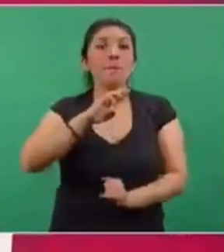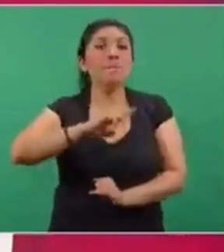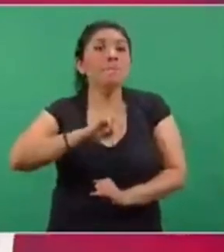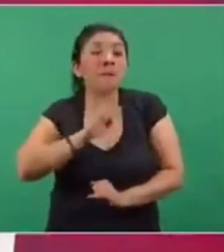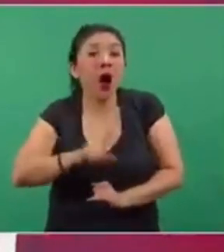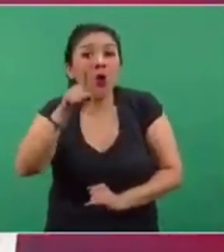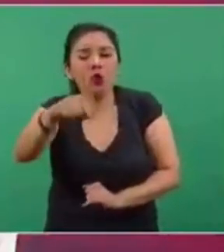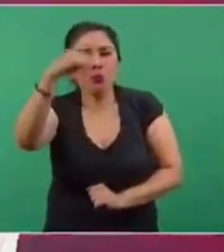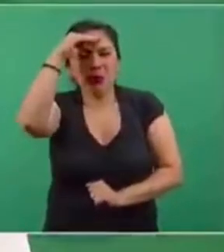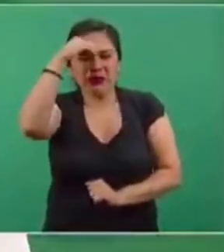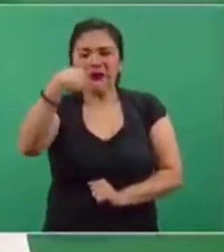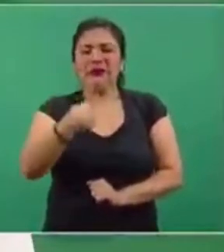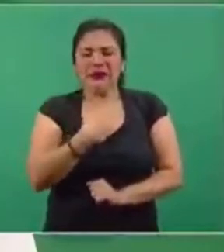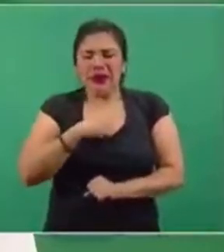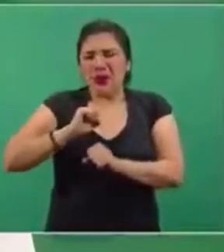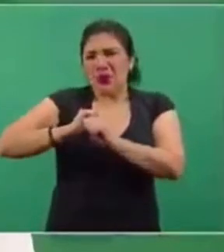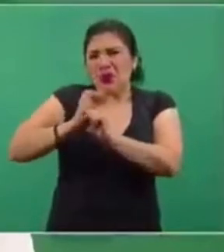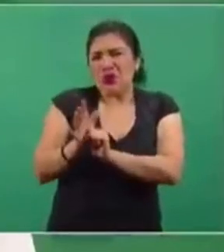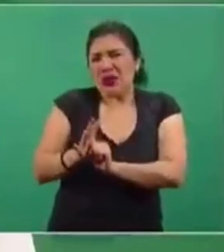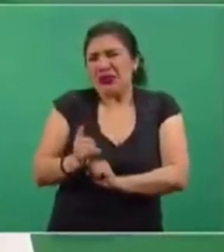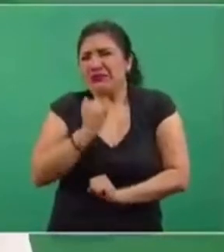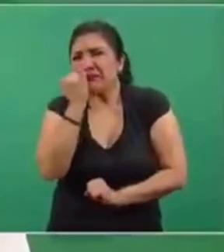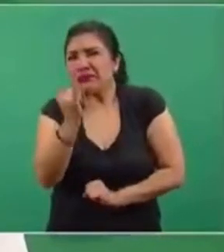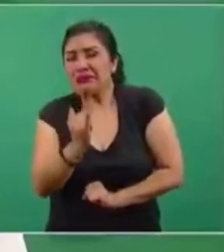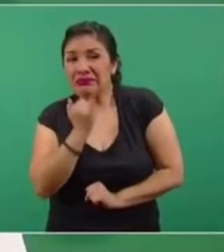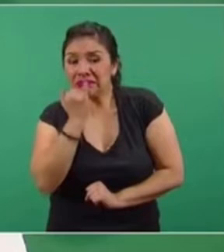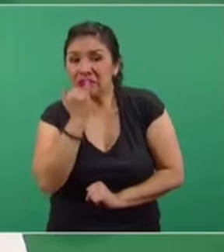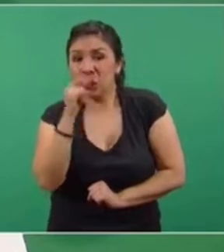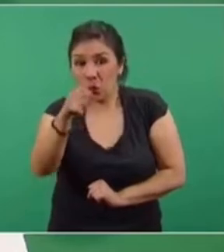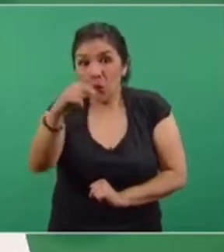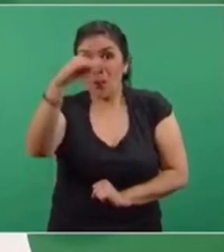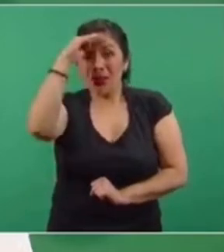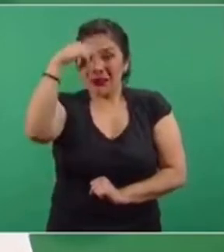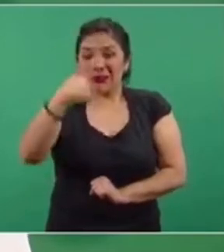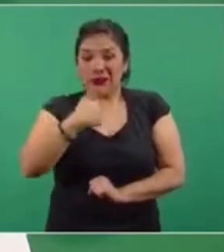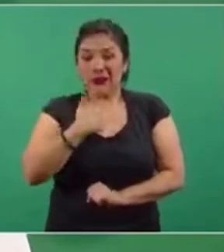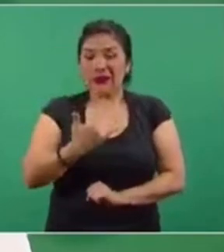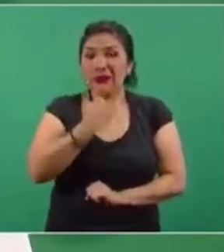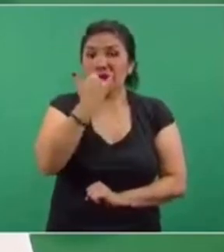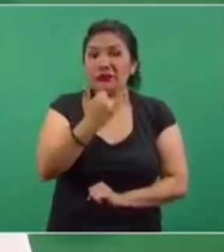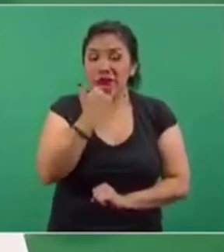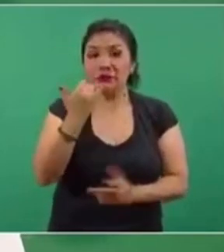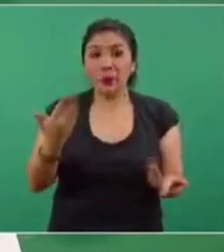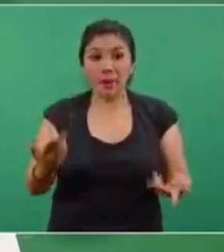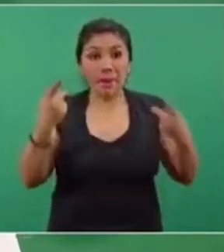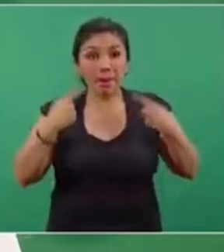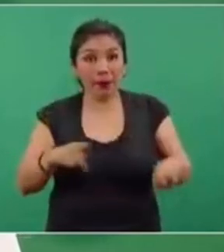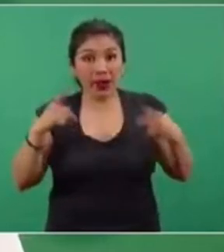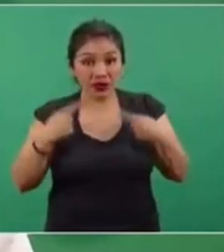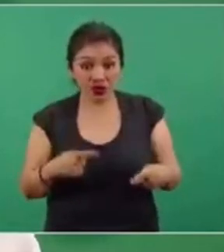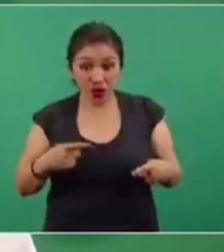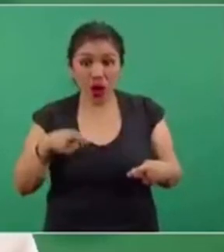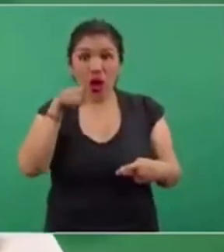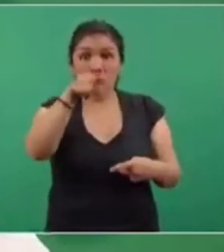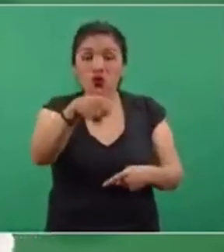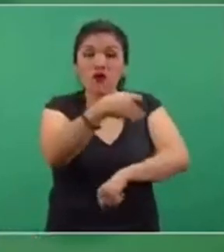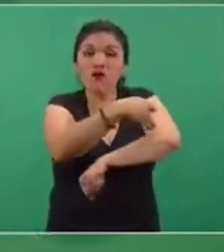que se trata de COVID. Y una vez que se piensa en ello, la persona enferma y la familia